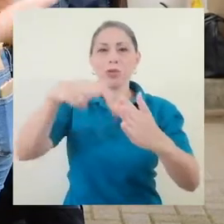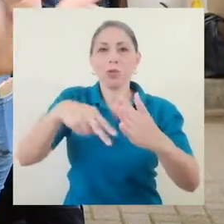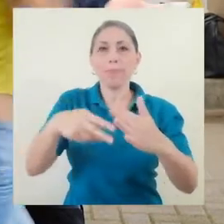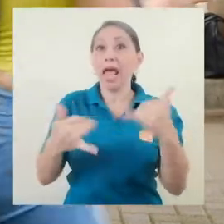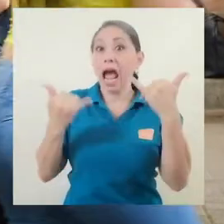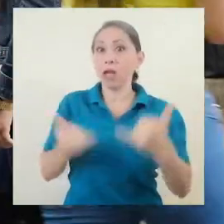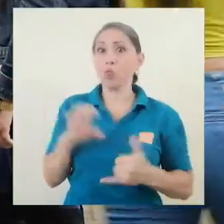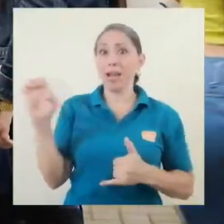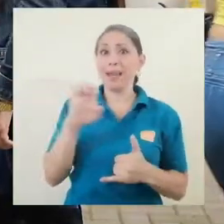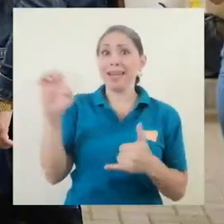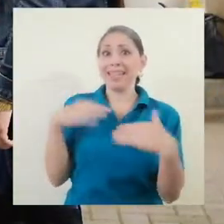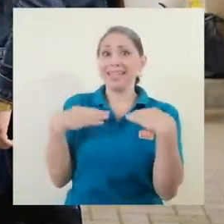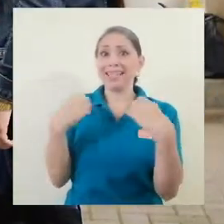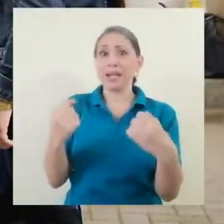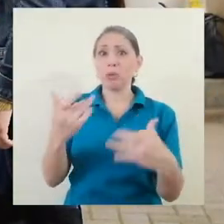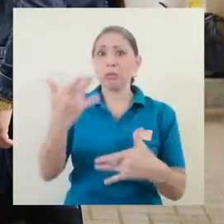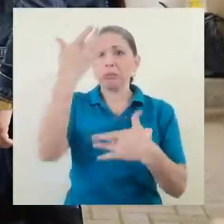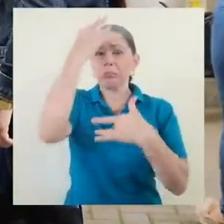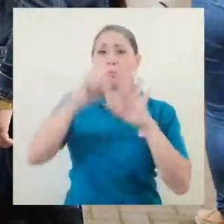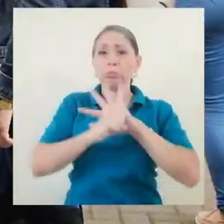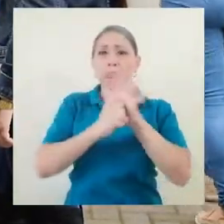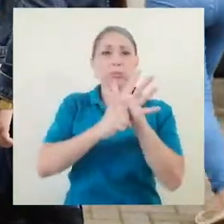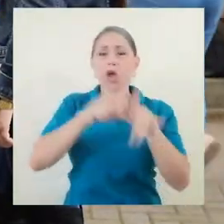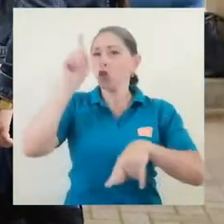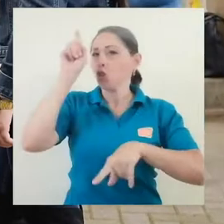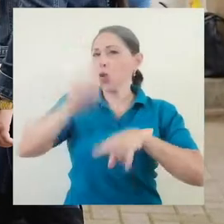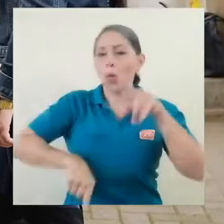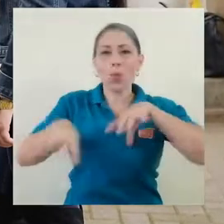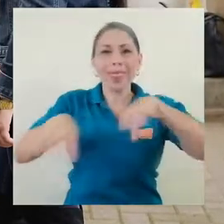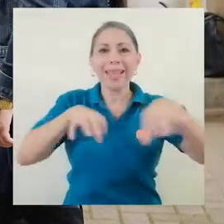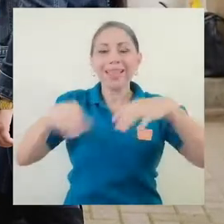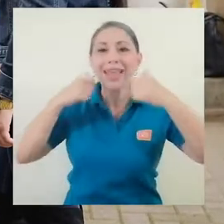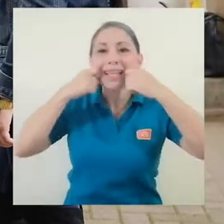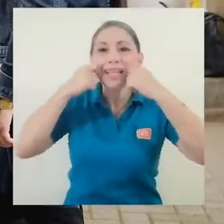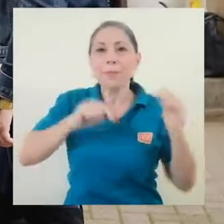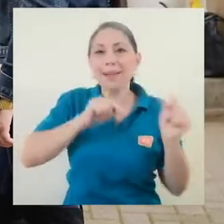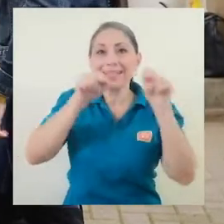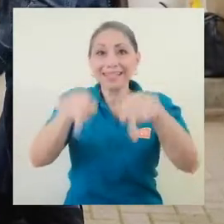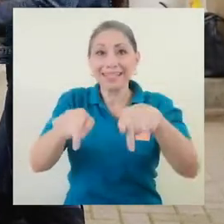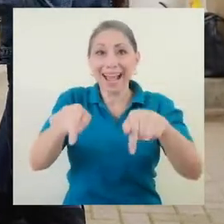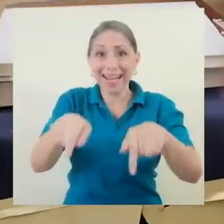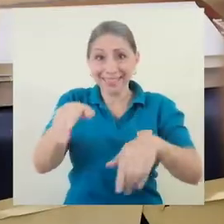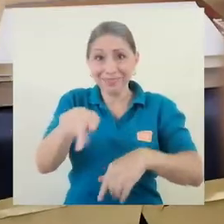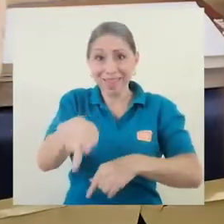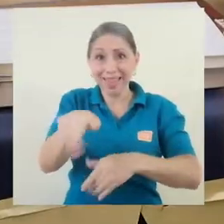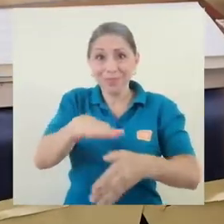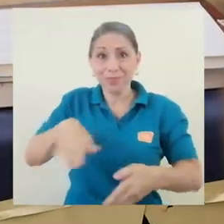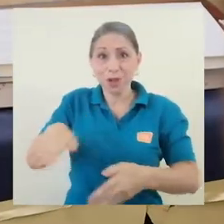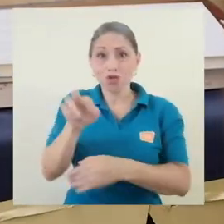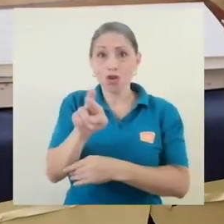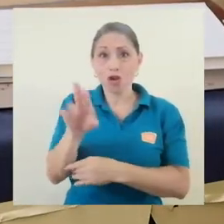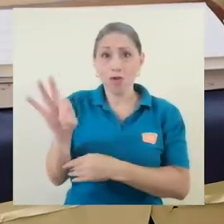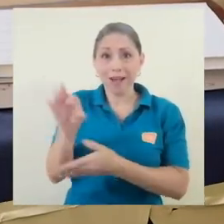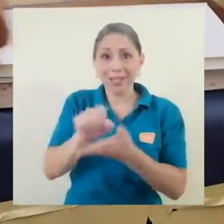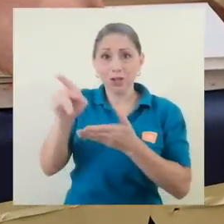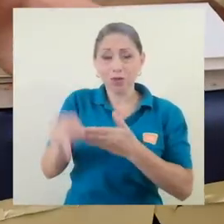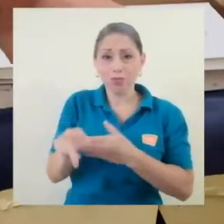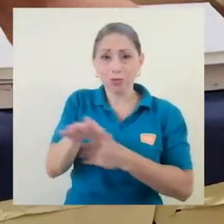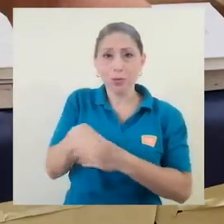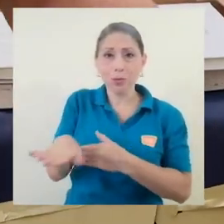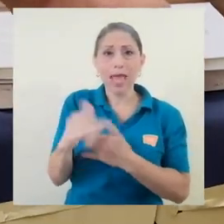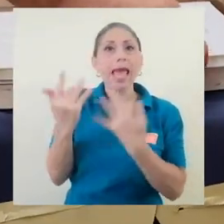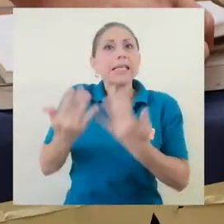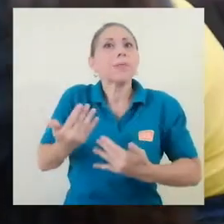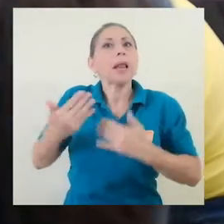emergencia sanitaria no posibilita actividades presenciales en el campus Rodrigo Facio, esperamos que una vez que se vaya